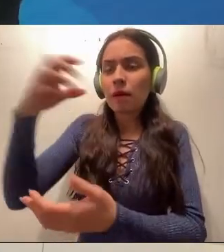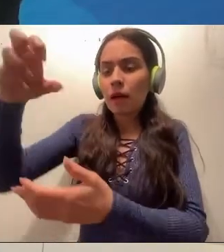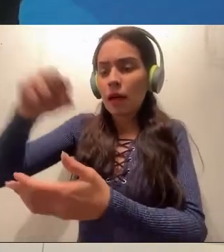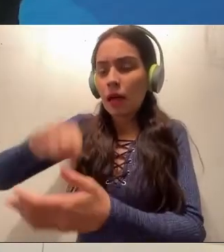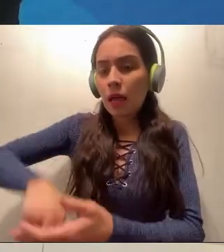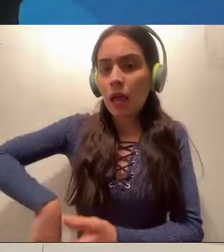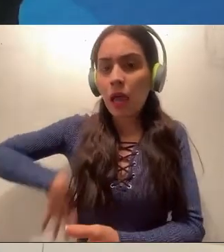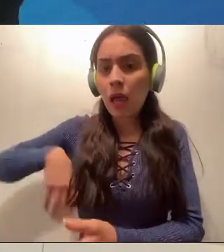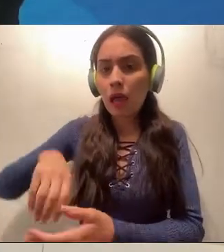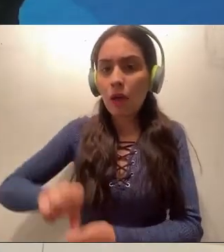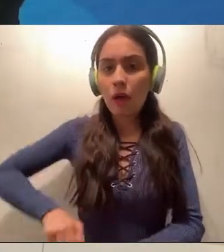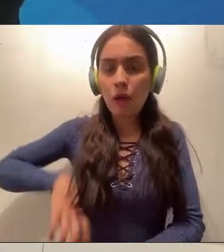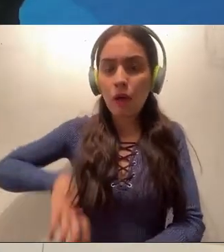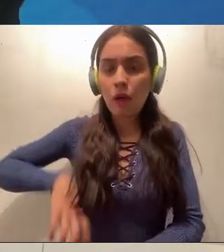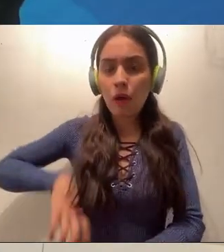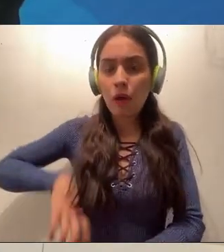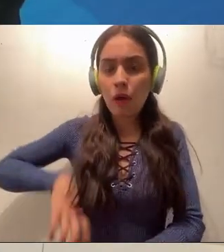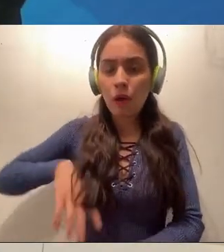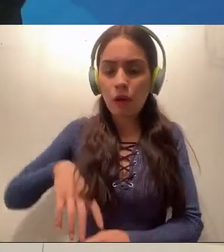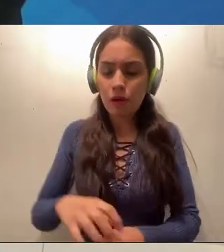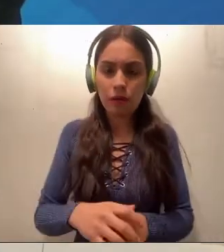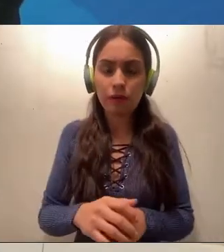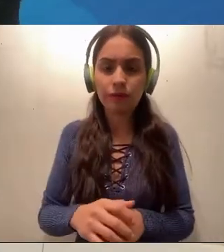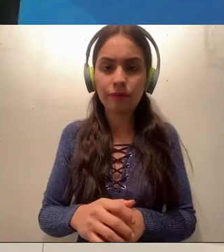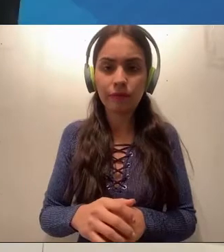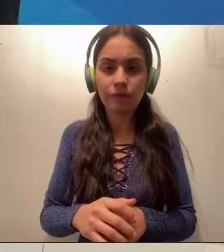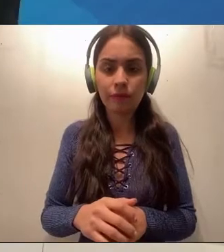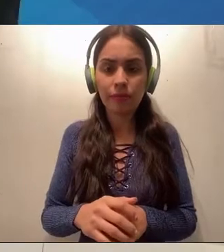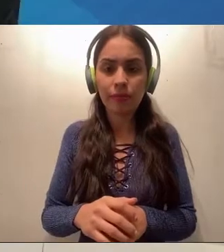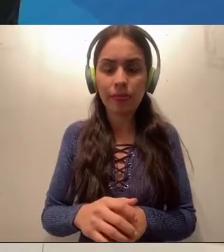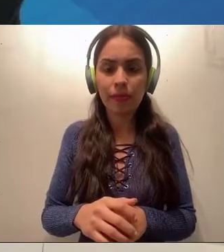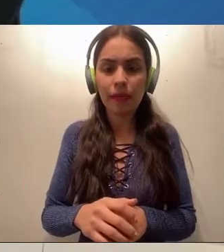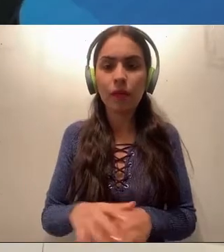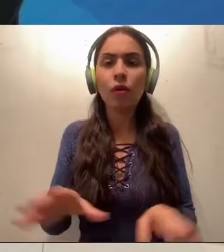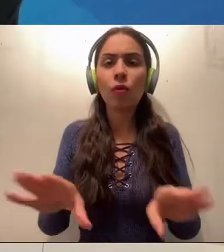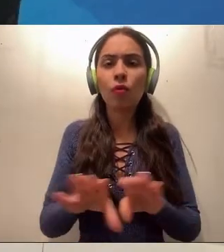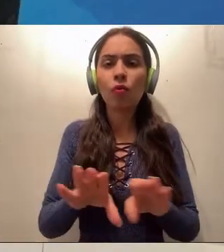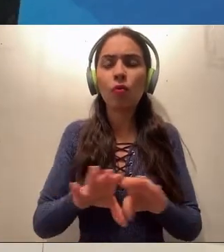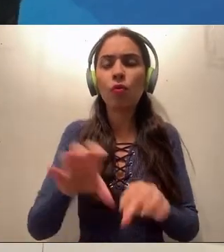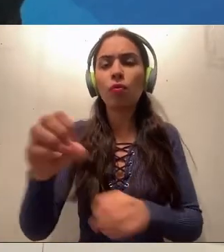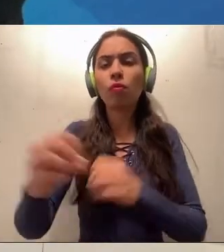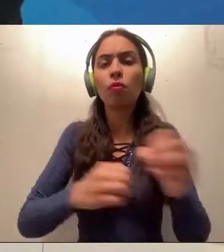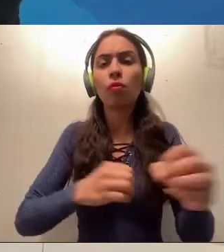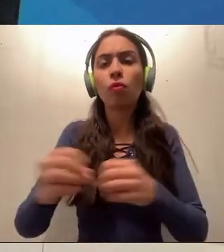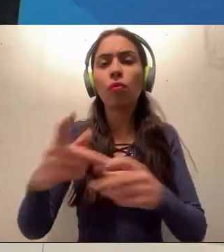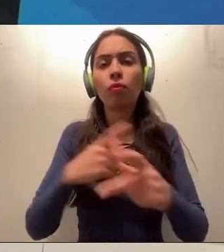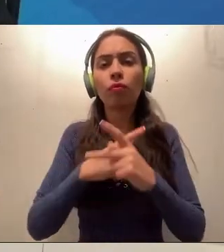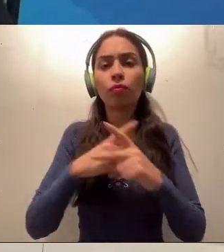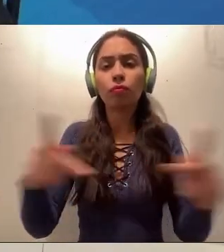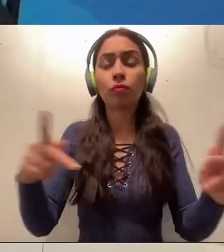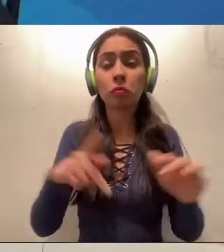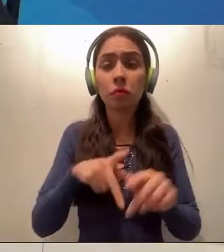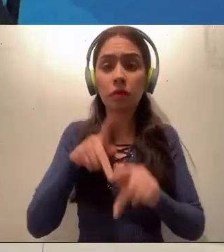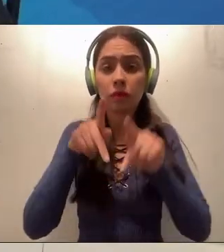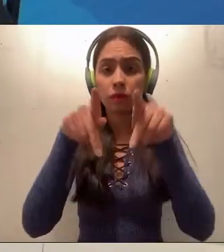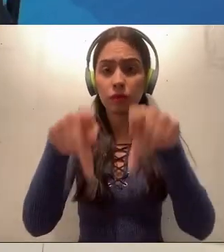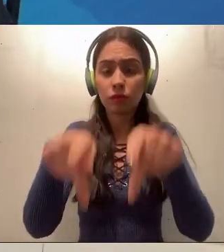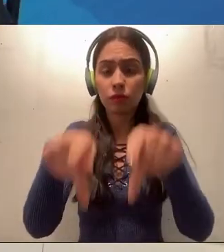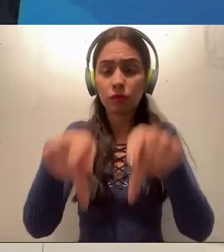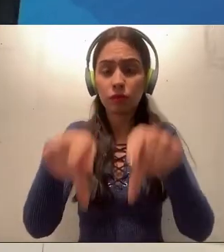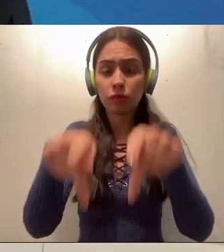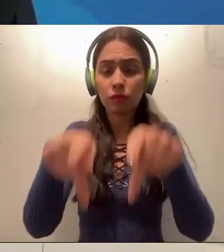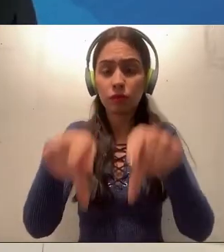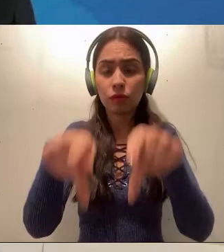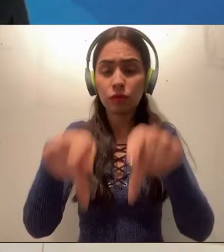específicamente en los puentes que está pendiente por contratar o iniciar y en qué se va a destinar. Platícanos,